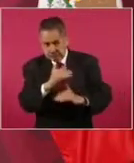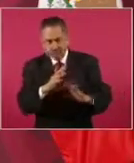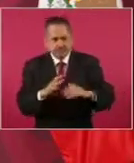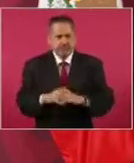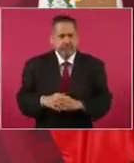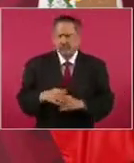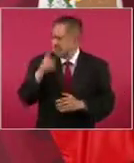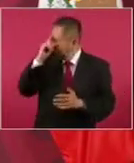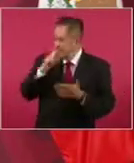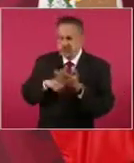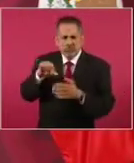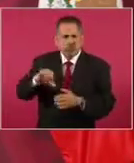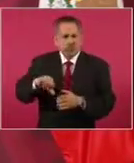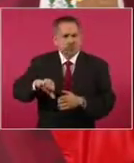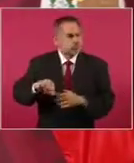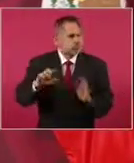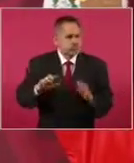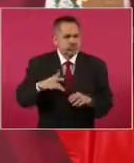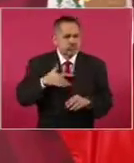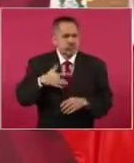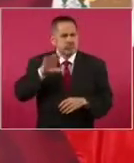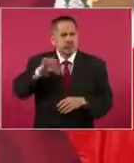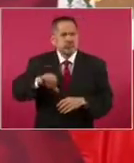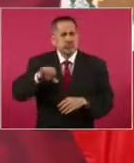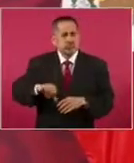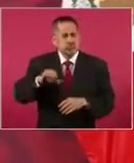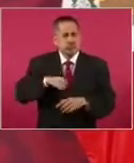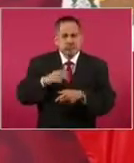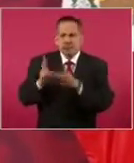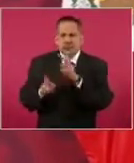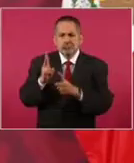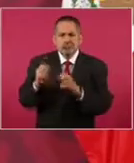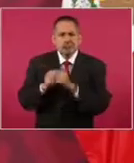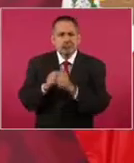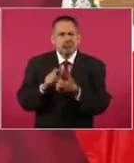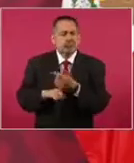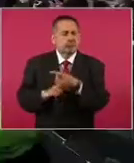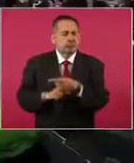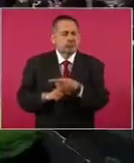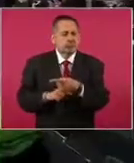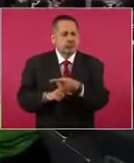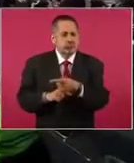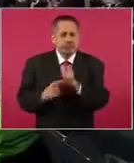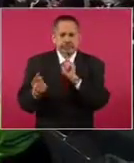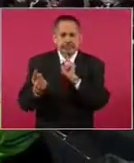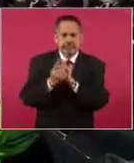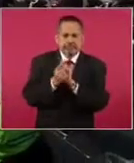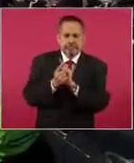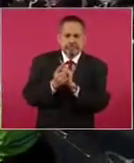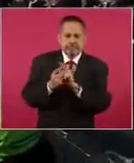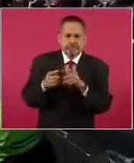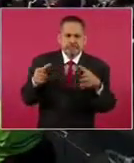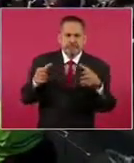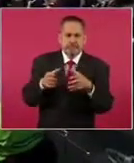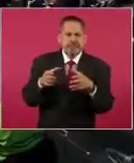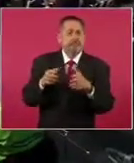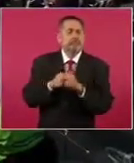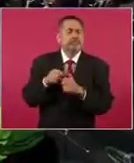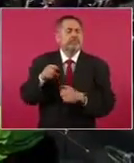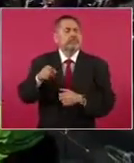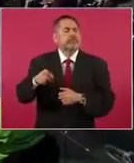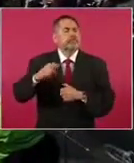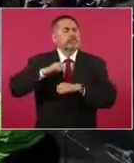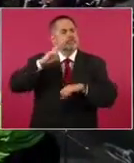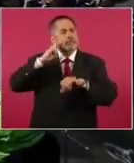hoy creo, precisamente voy a recibir a la